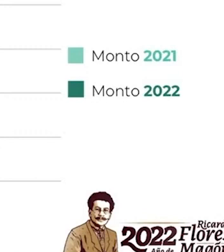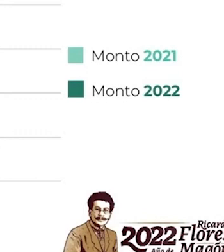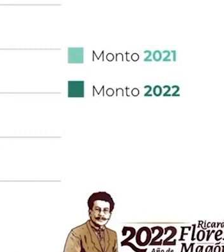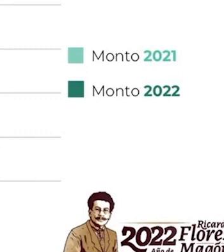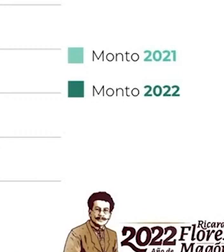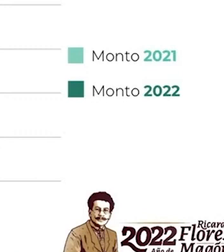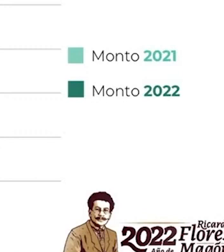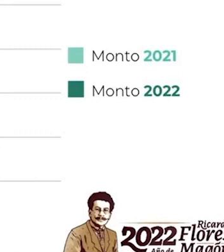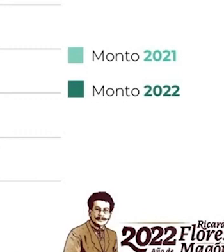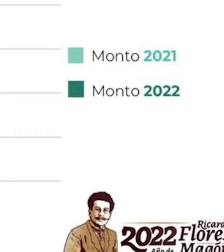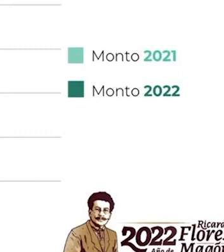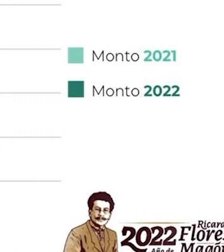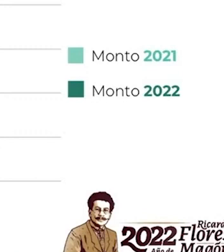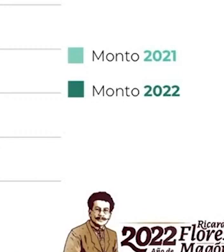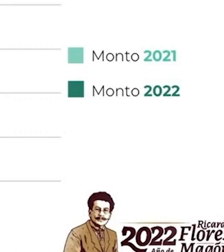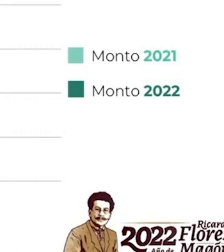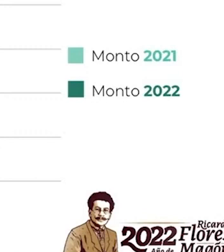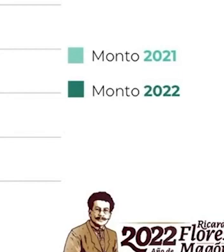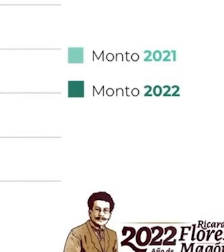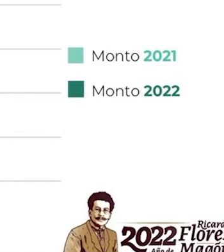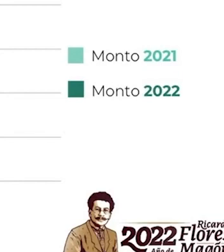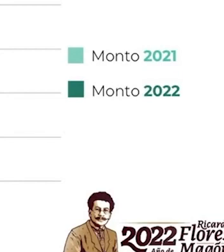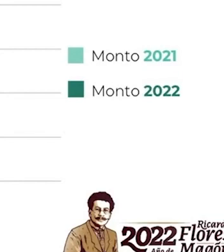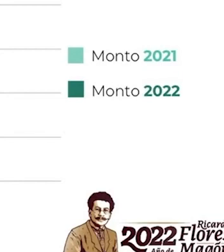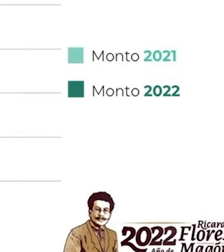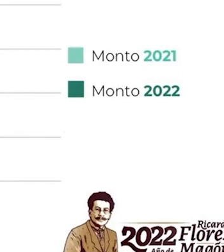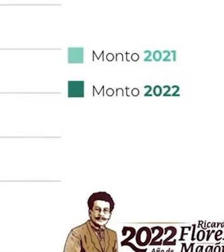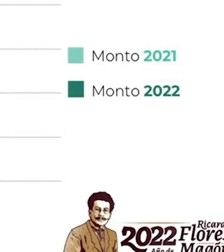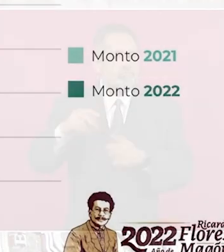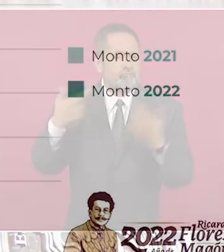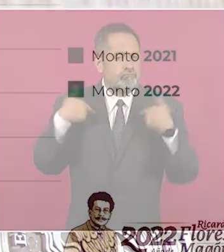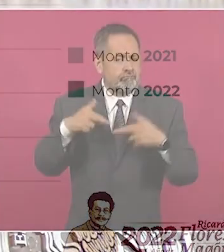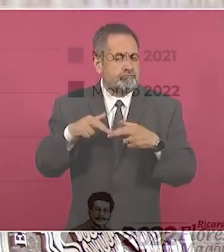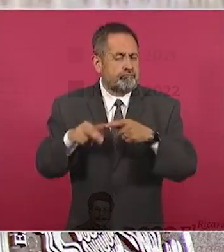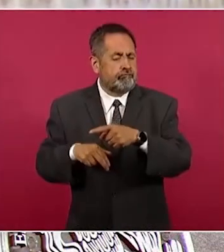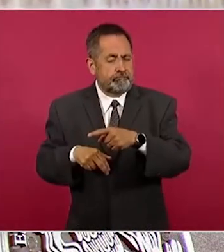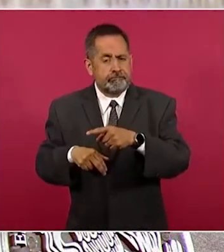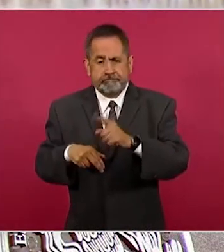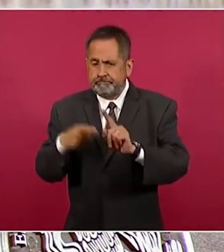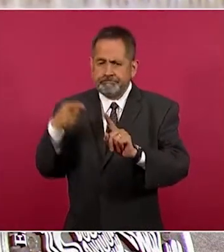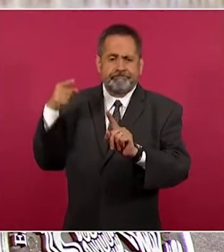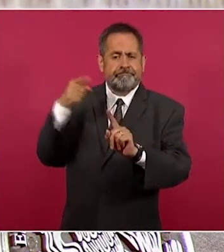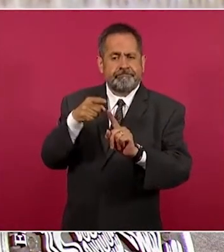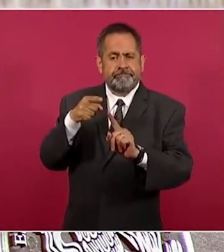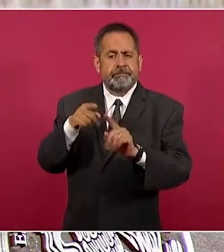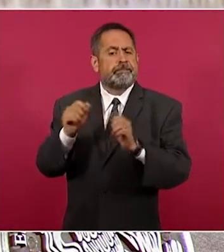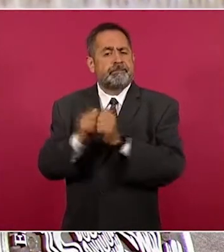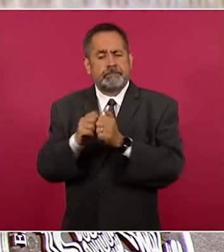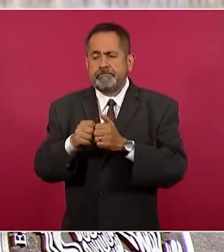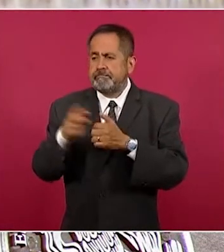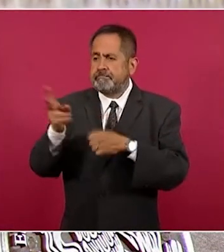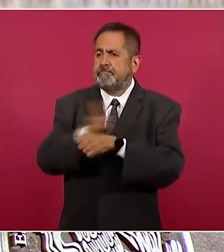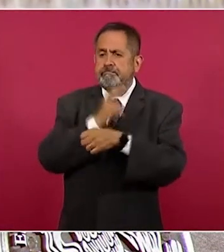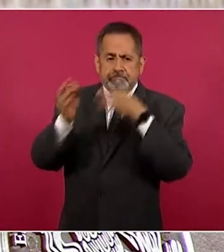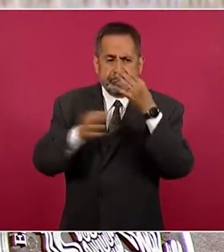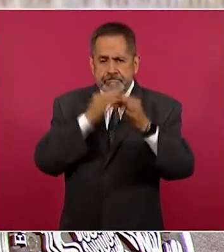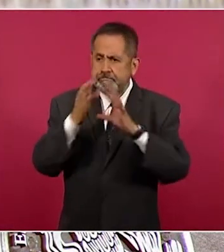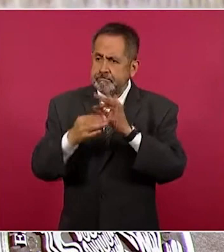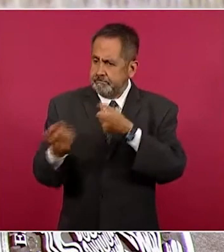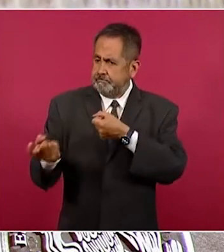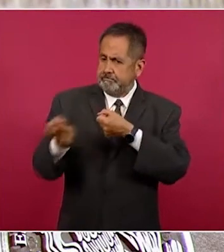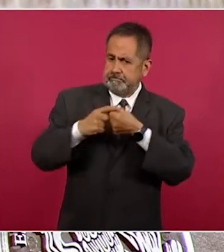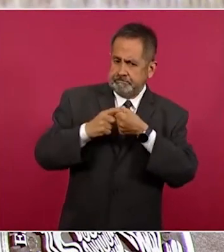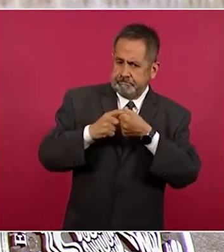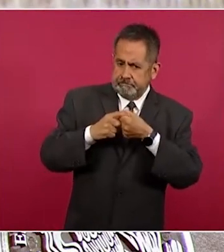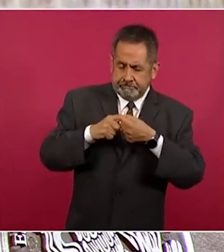escuelas con más de 150 alumnos recibirán 600 mil pesos. Y ya para finalizar, ¿quiénes son susceptibles